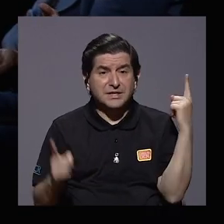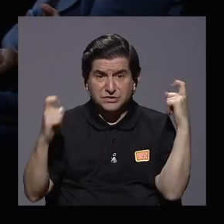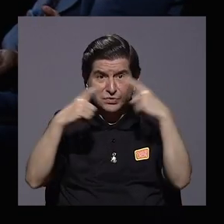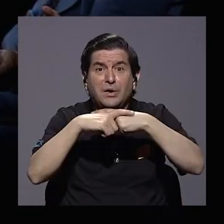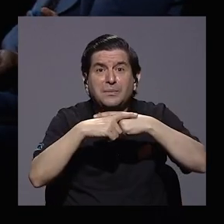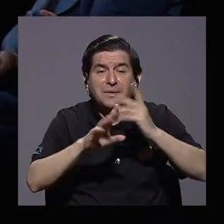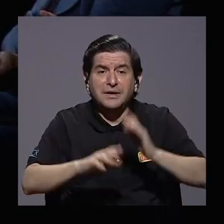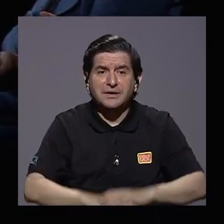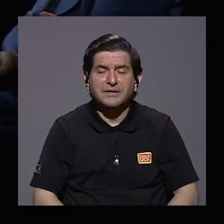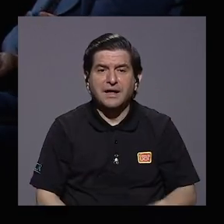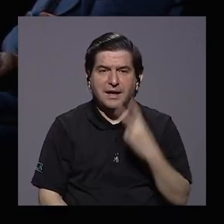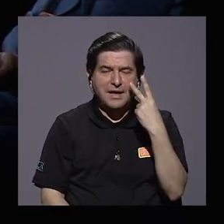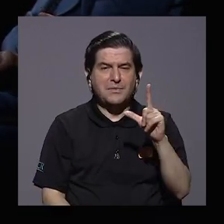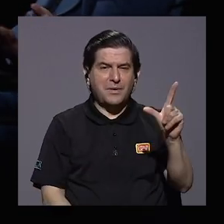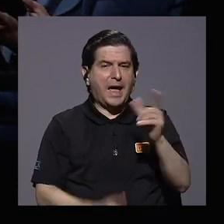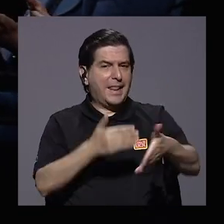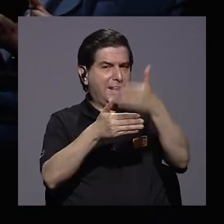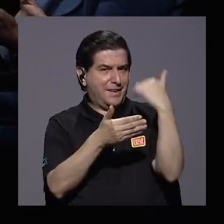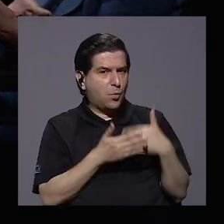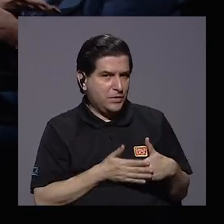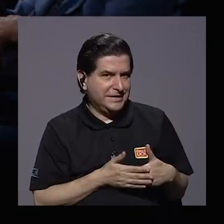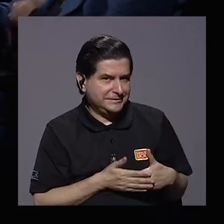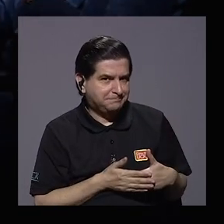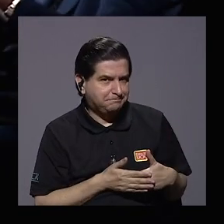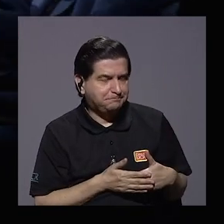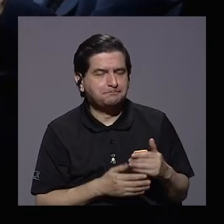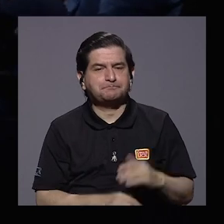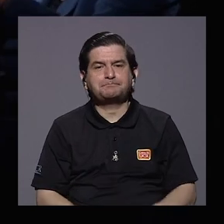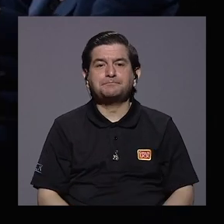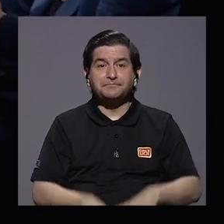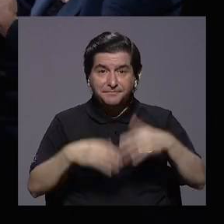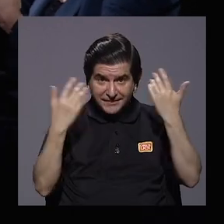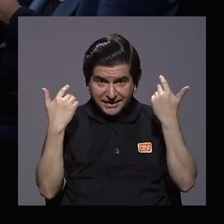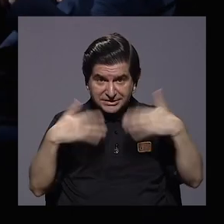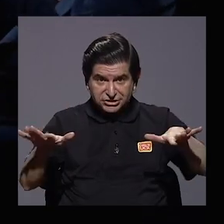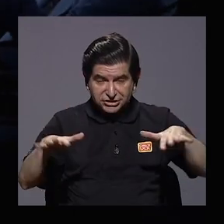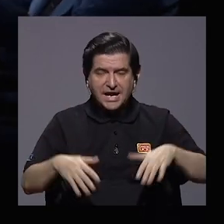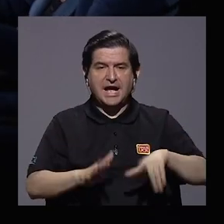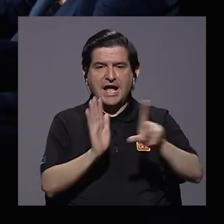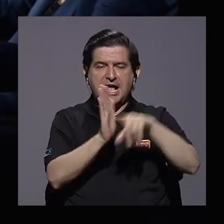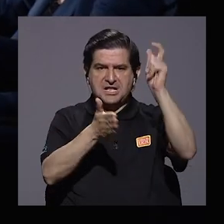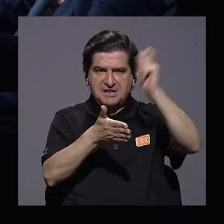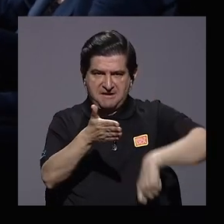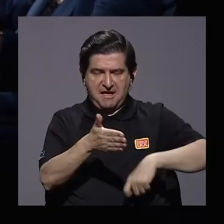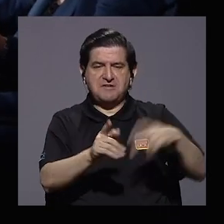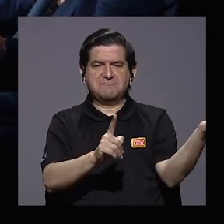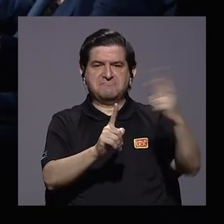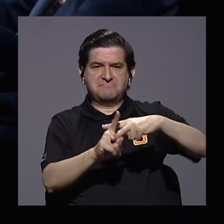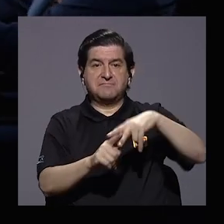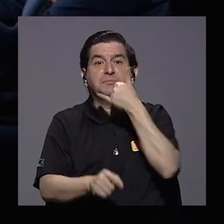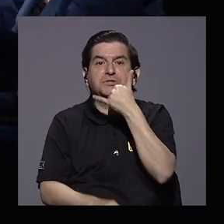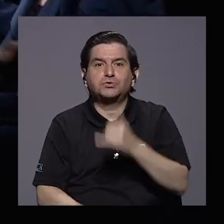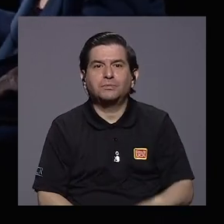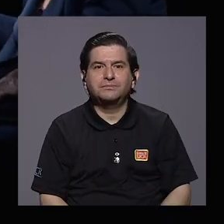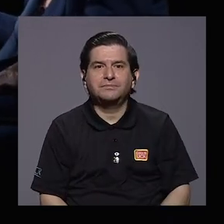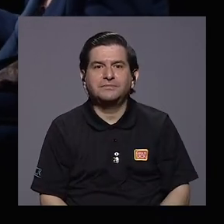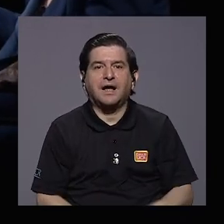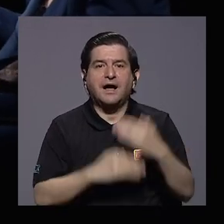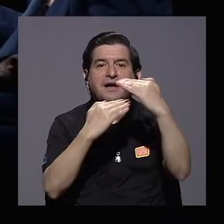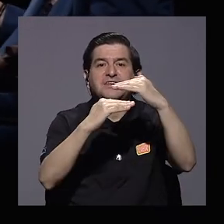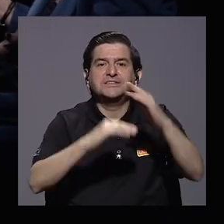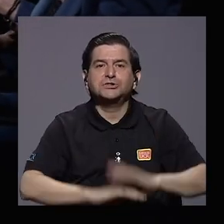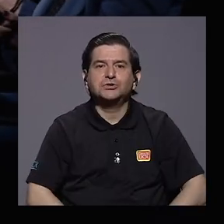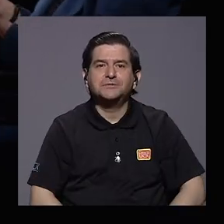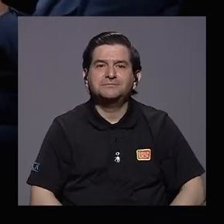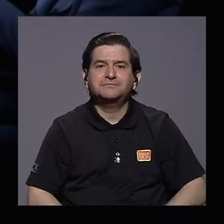tremenda. Y vea esto del lunes pasado. Ya estaba la ley firmada, ya se había implementado. ¿Y qué pasó? Que estaba la restricción.